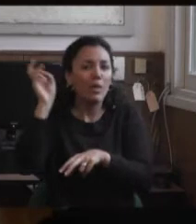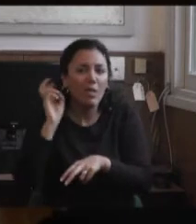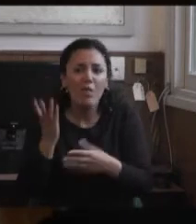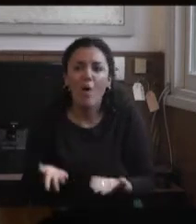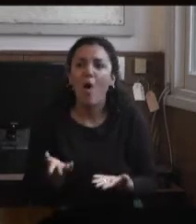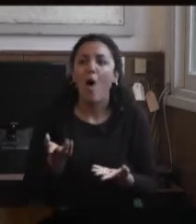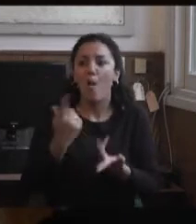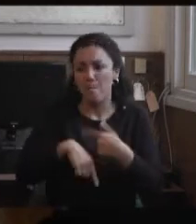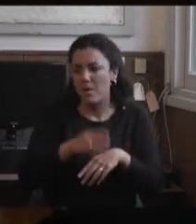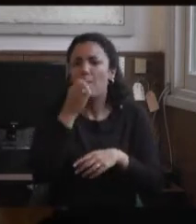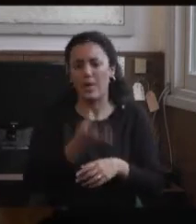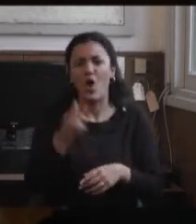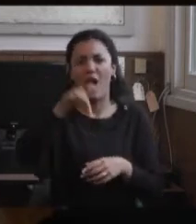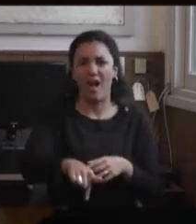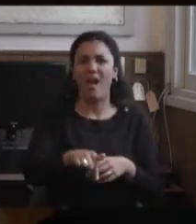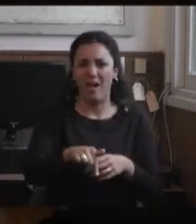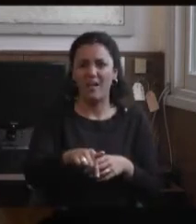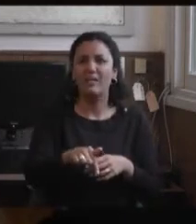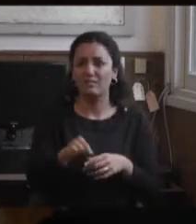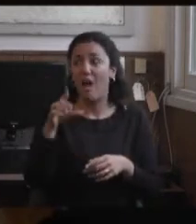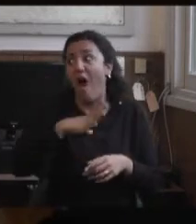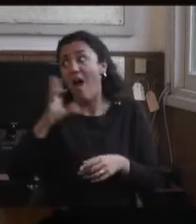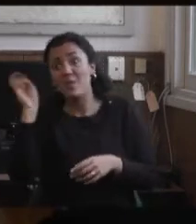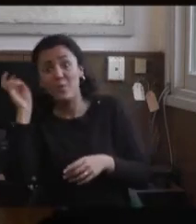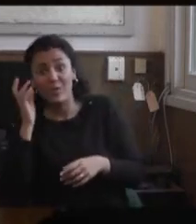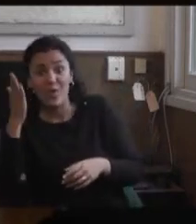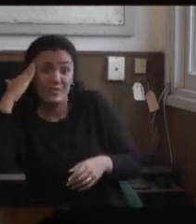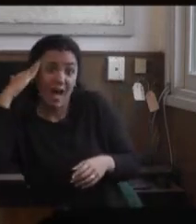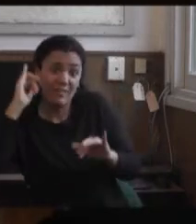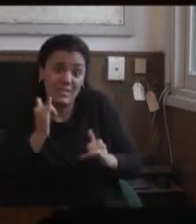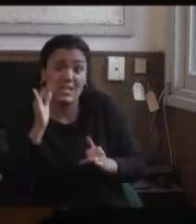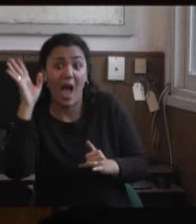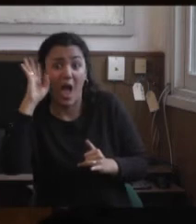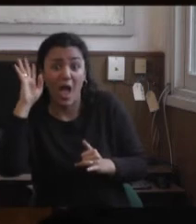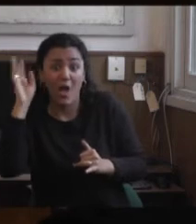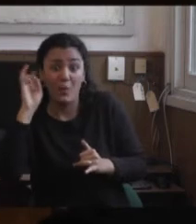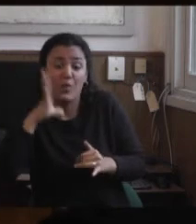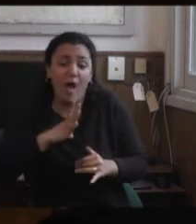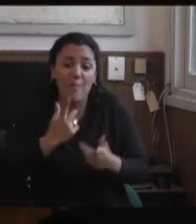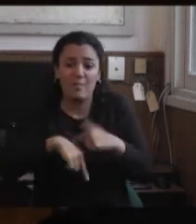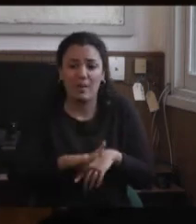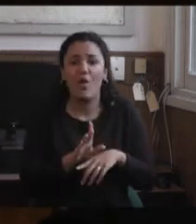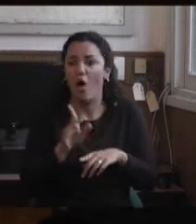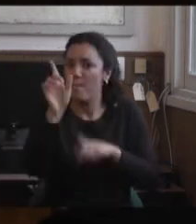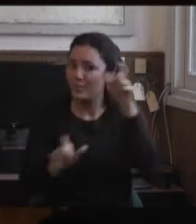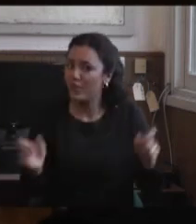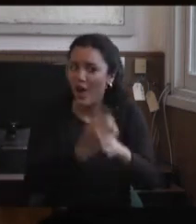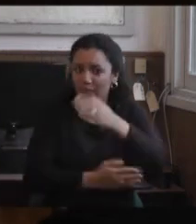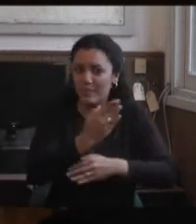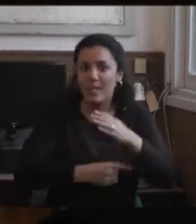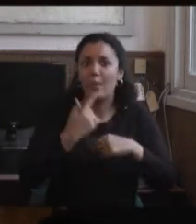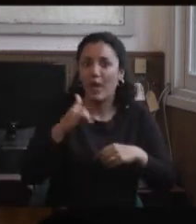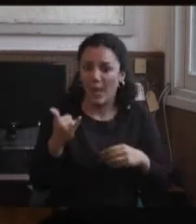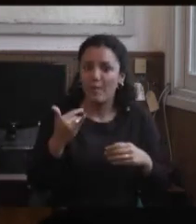preferimos que haya un poco de ruido antes que alguien le tengamos que decir, no, no puedes ingresar. Entonces, en este sentido de la coherencia, también